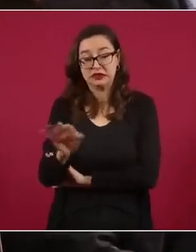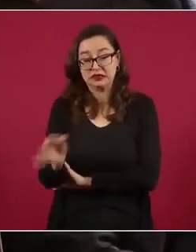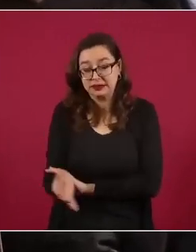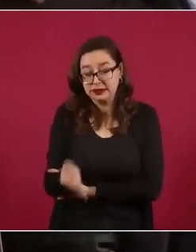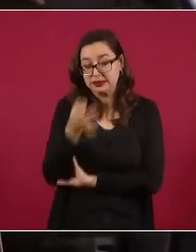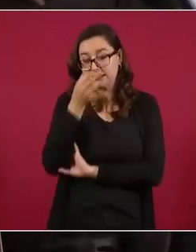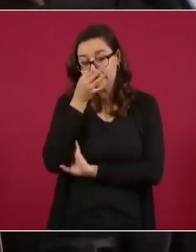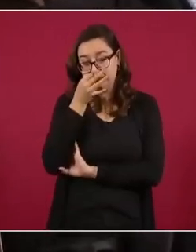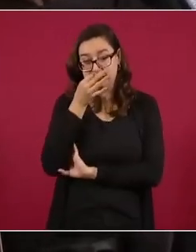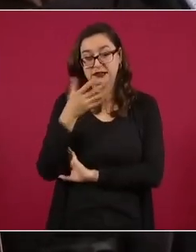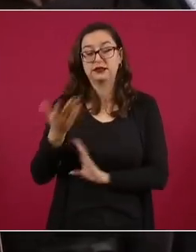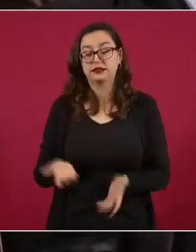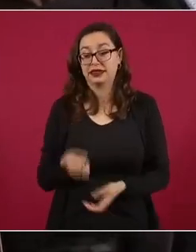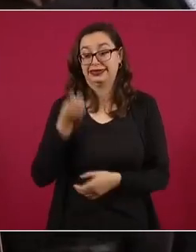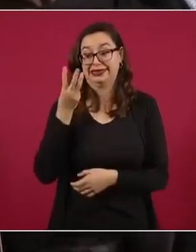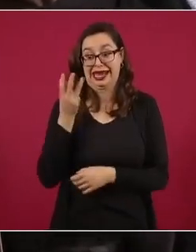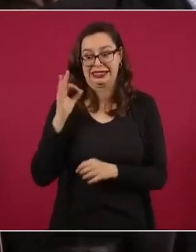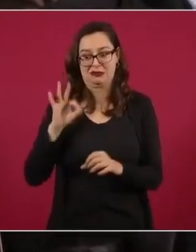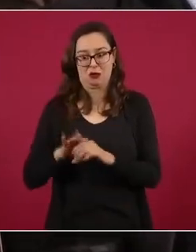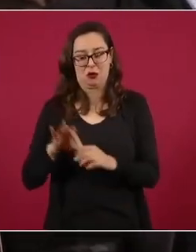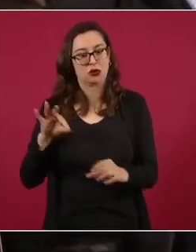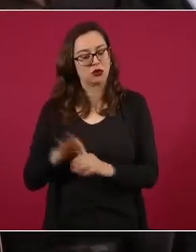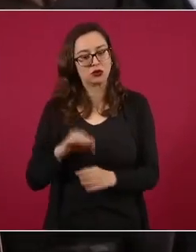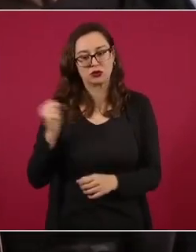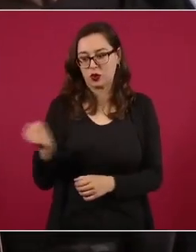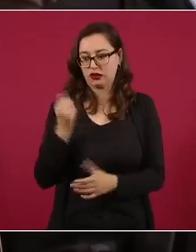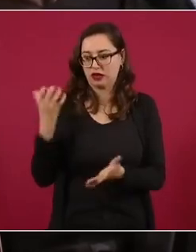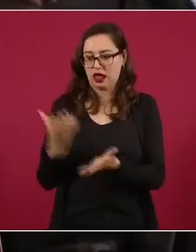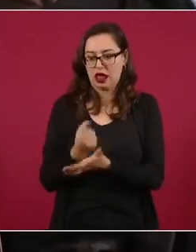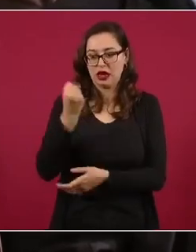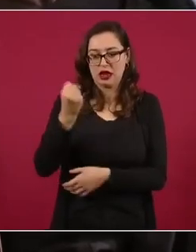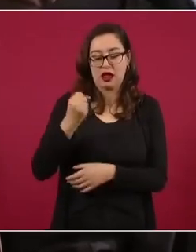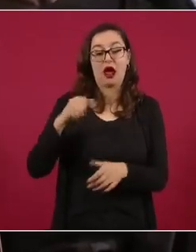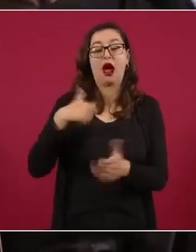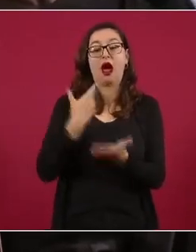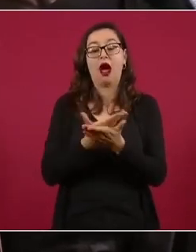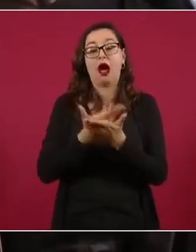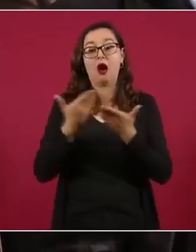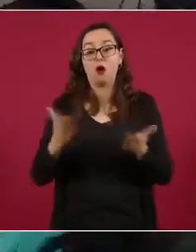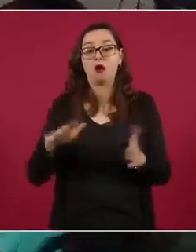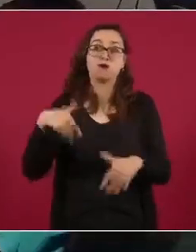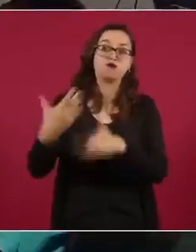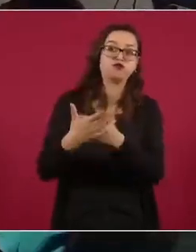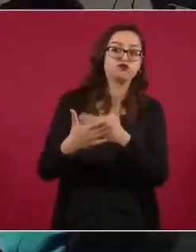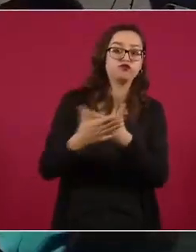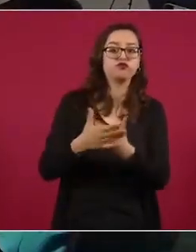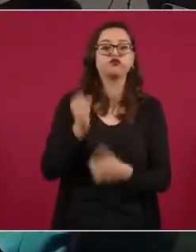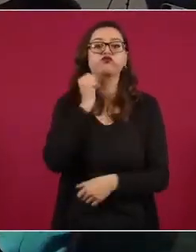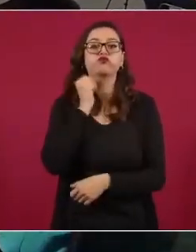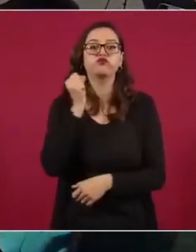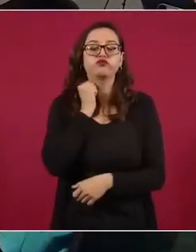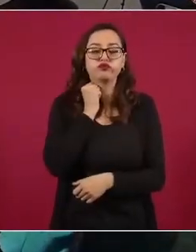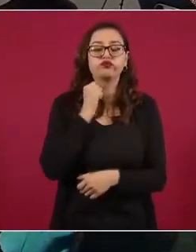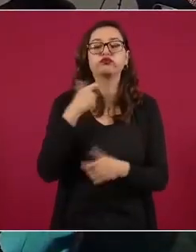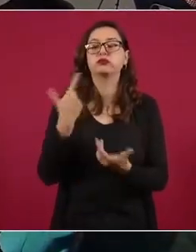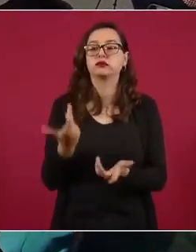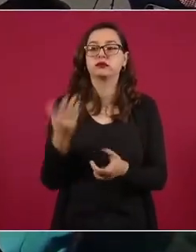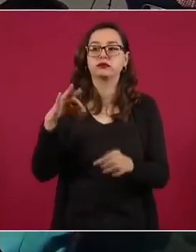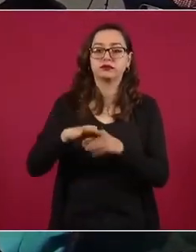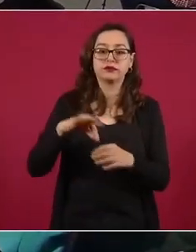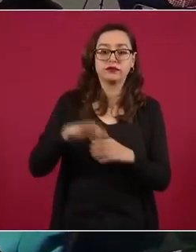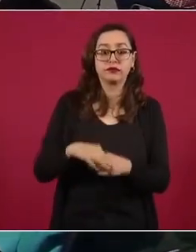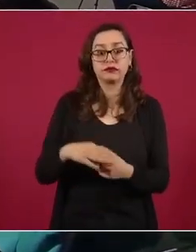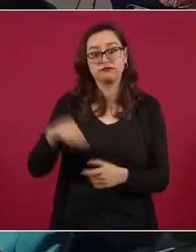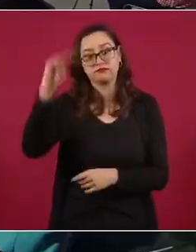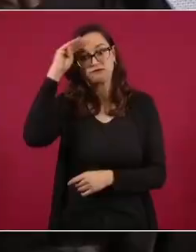su perspectiva ahora que pasa al Senado. Y segundo, si ya con esta votación espera contar con el apoyo del PRI en